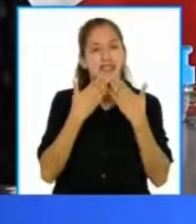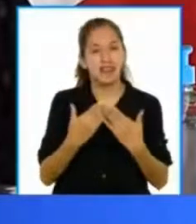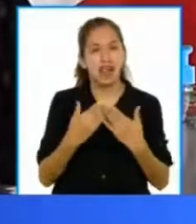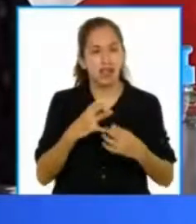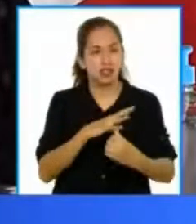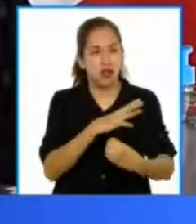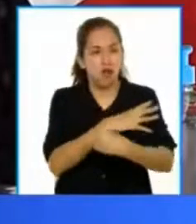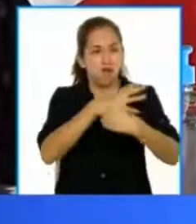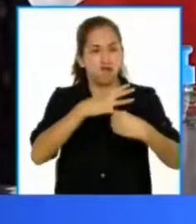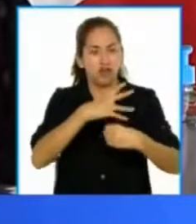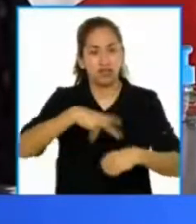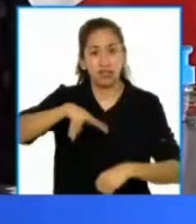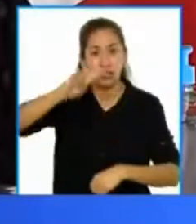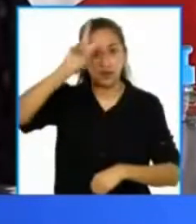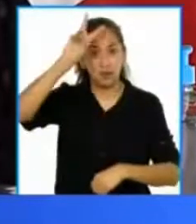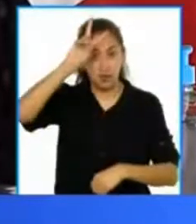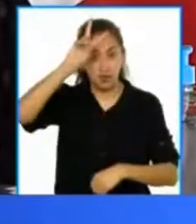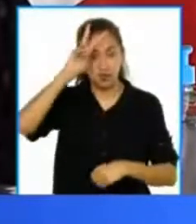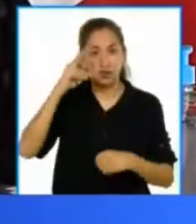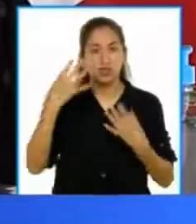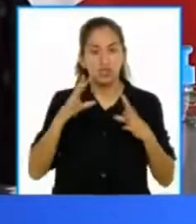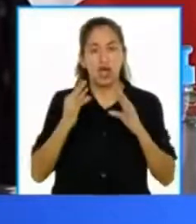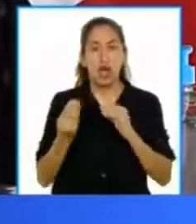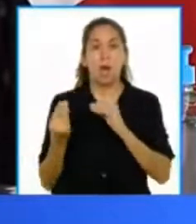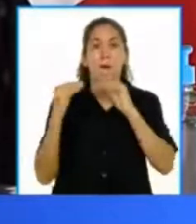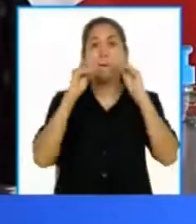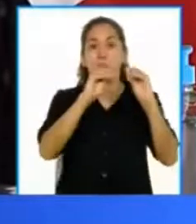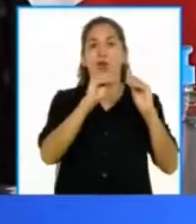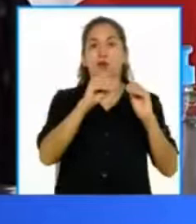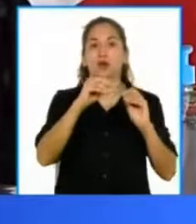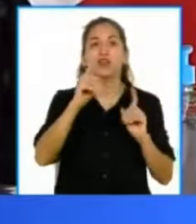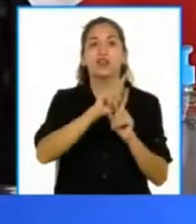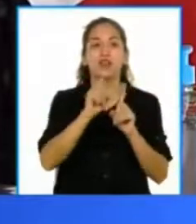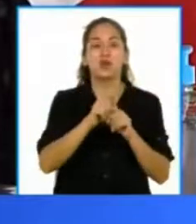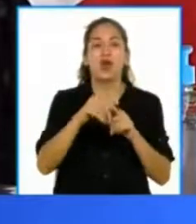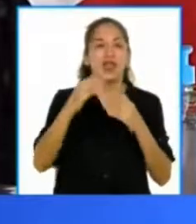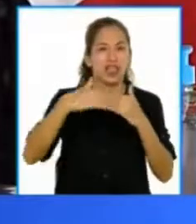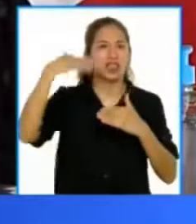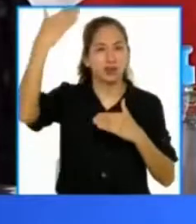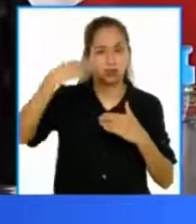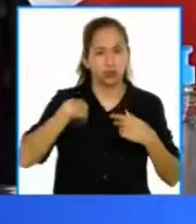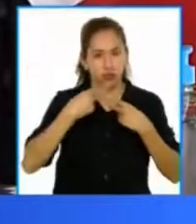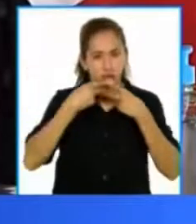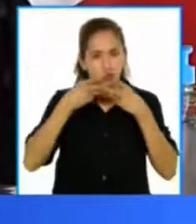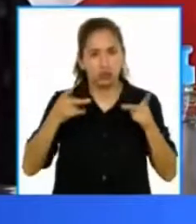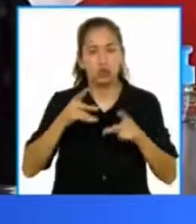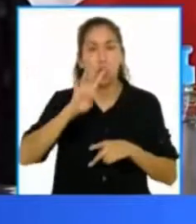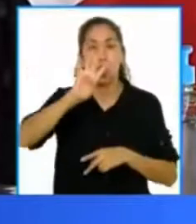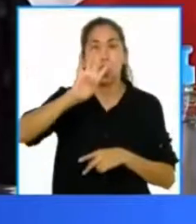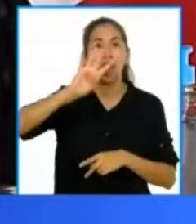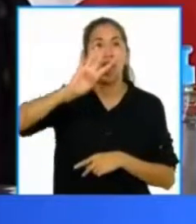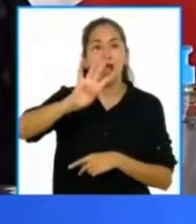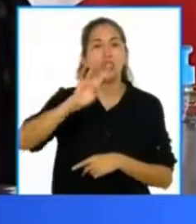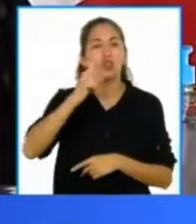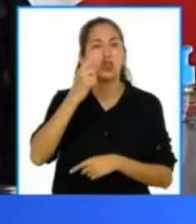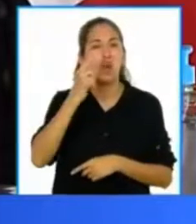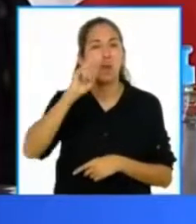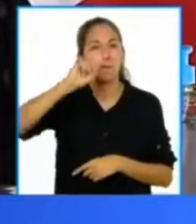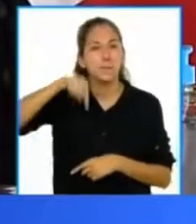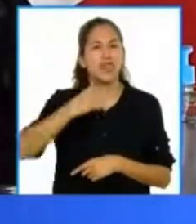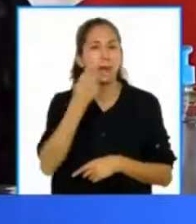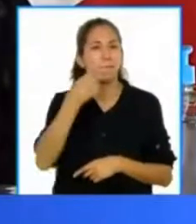peruana, hemos colocado a tasas bajas, vamos a anunciarlo posteriormente, cuatro mil millones de dólares